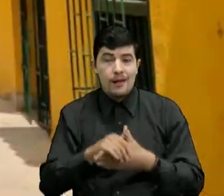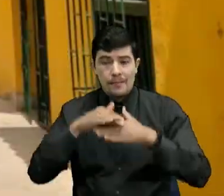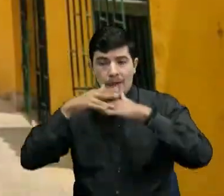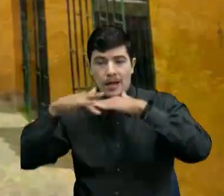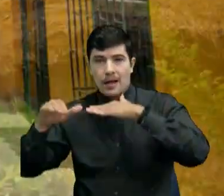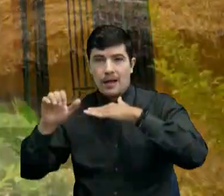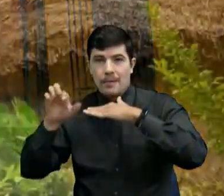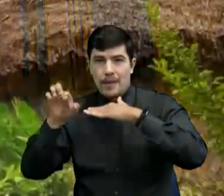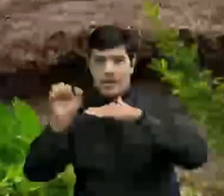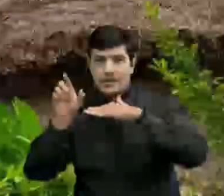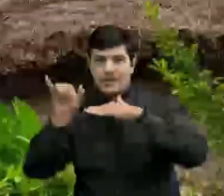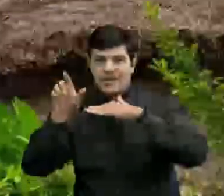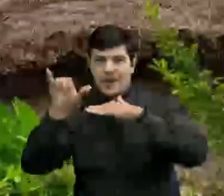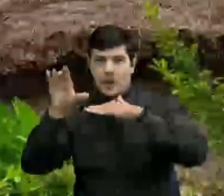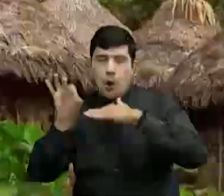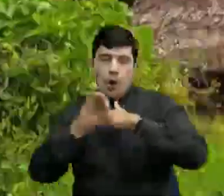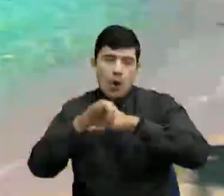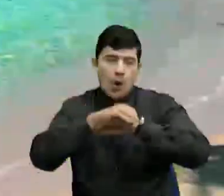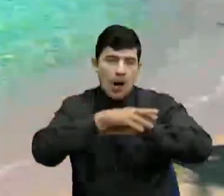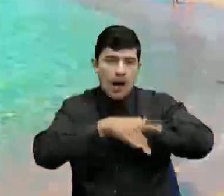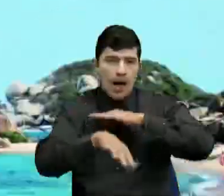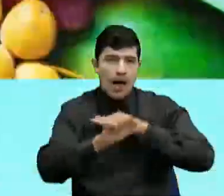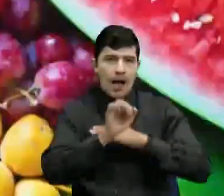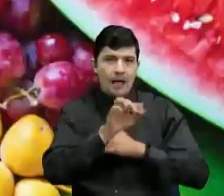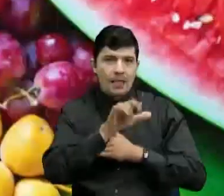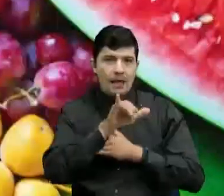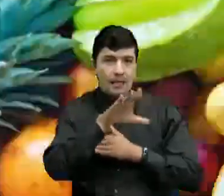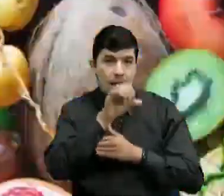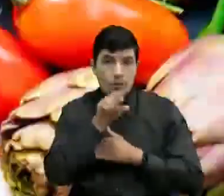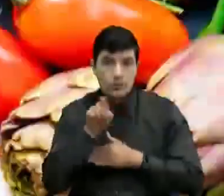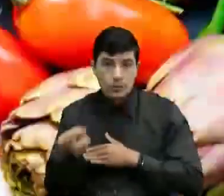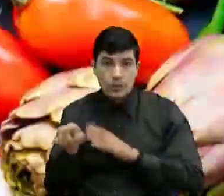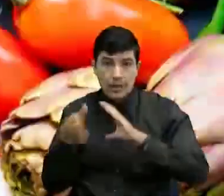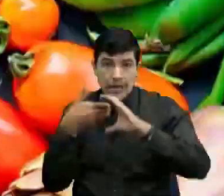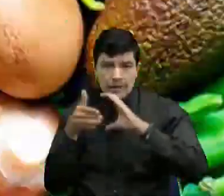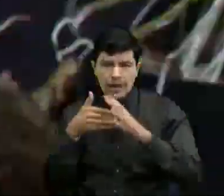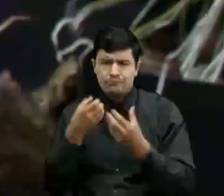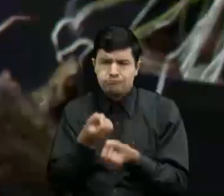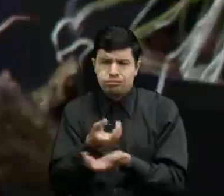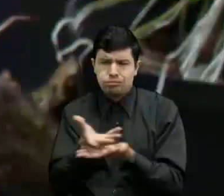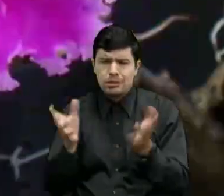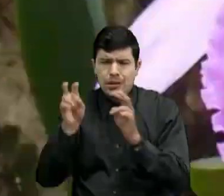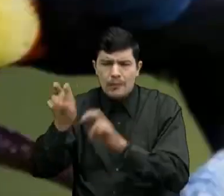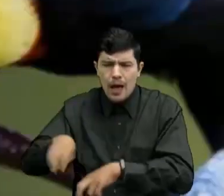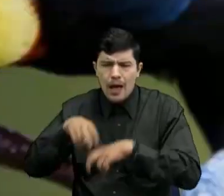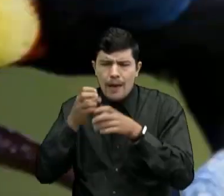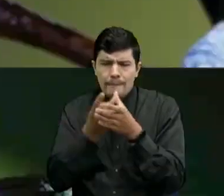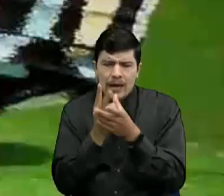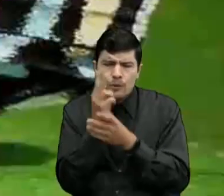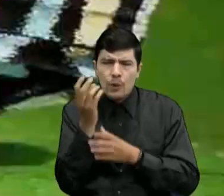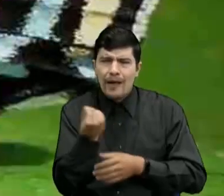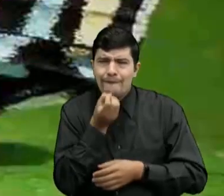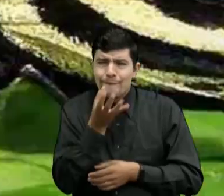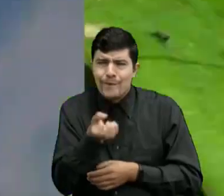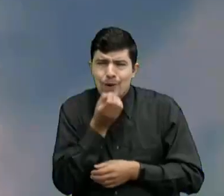Su clima tropical Permite Una gran variedad De productos Y una biodiversidad Extraordinaria